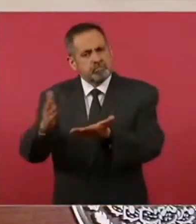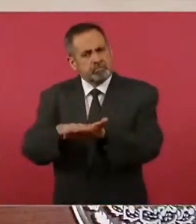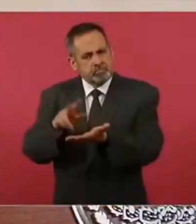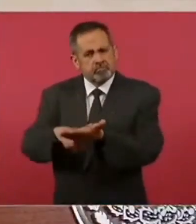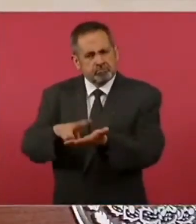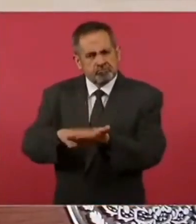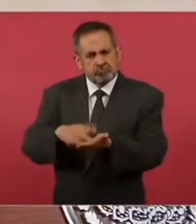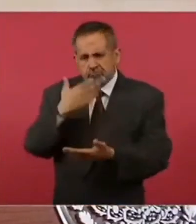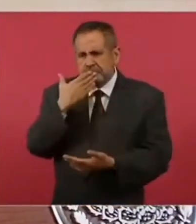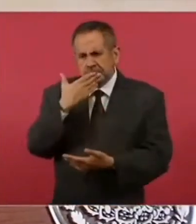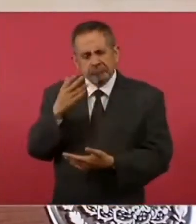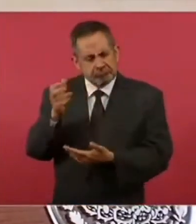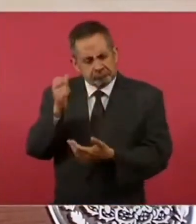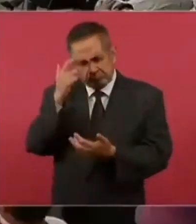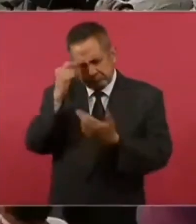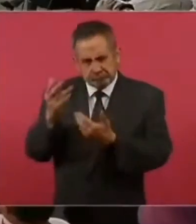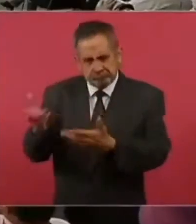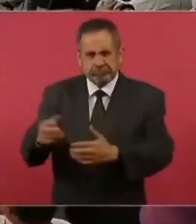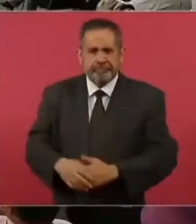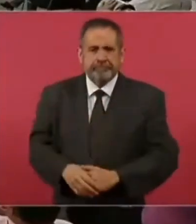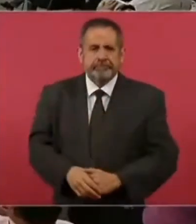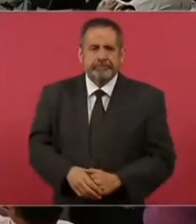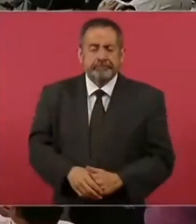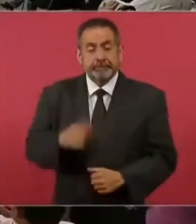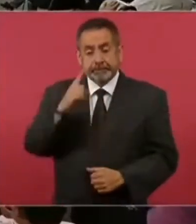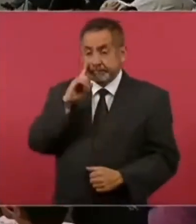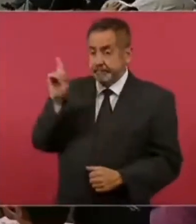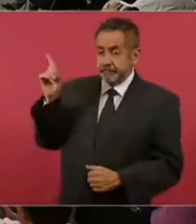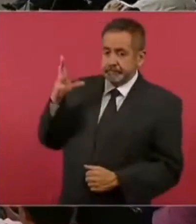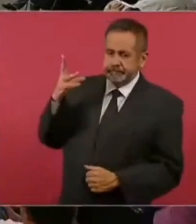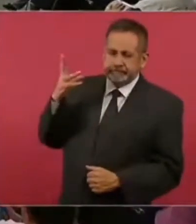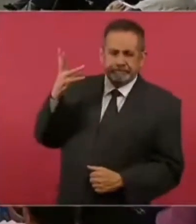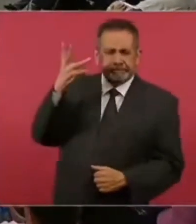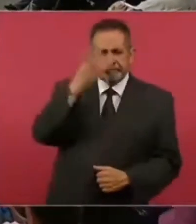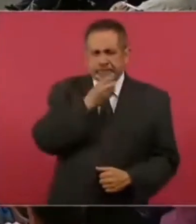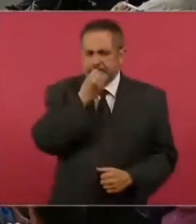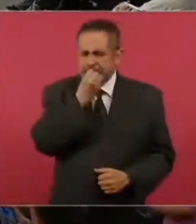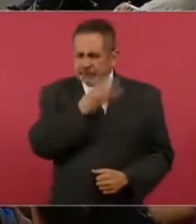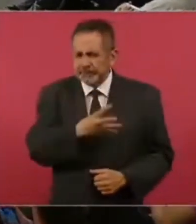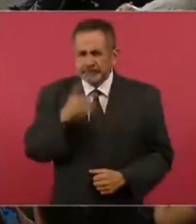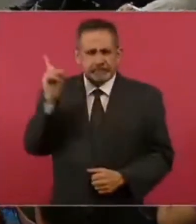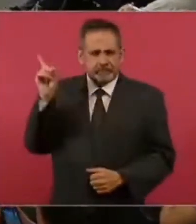Y eso también es válido. Miren qué bello esto.